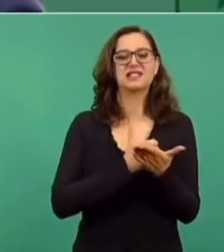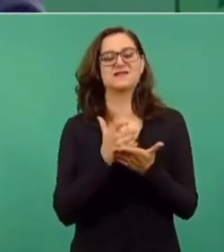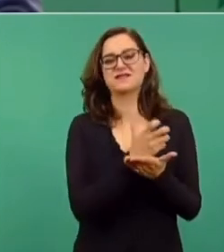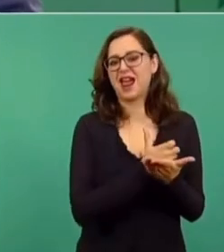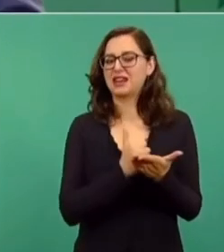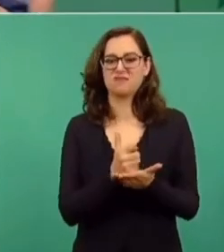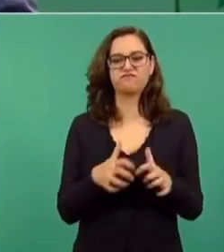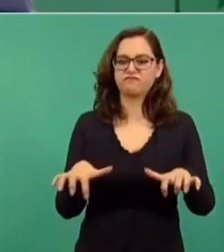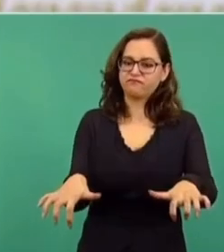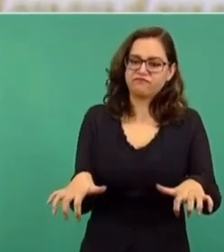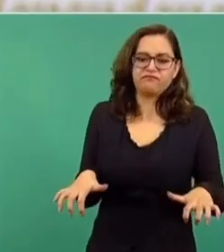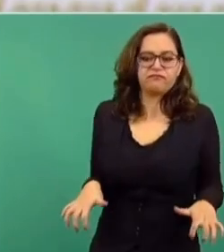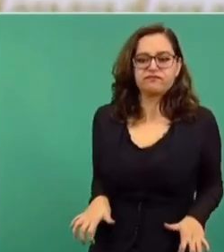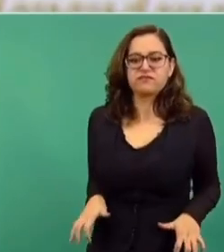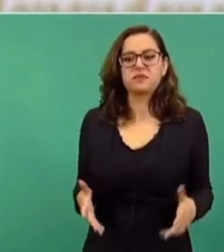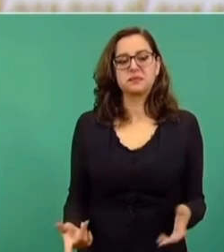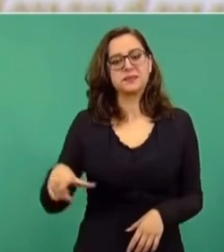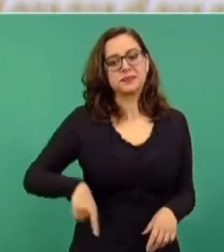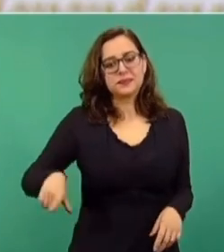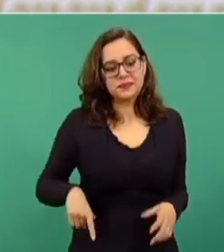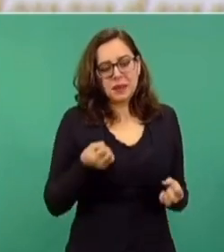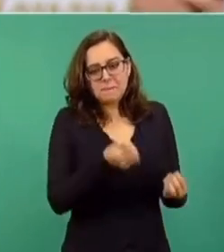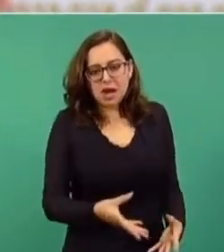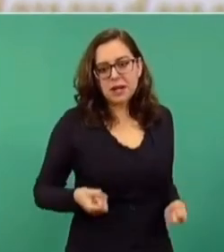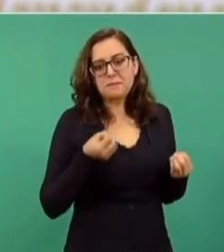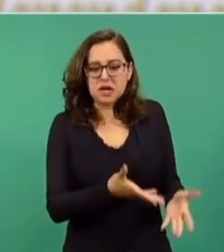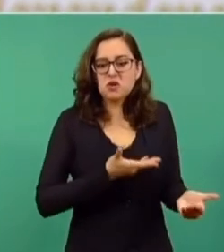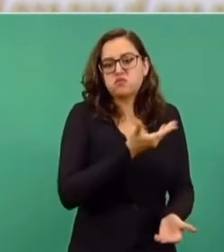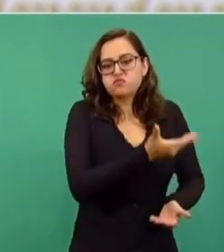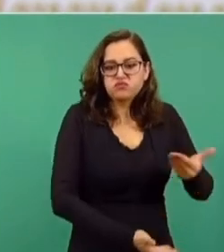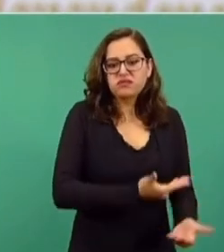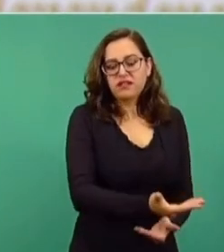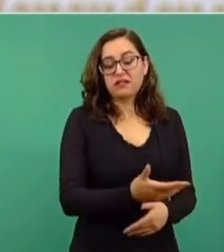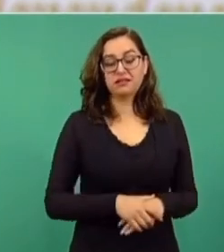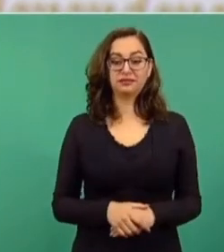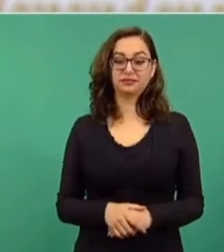tomado el gobierno y el gobierno estaba al servicio de ellos.